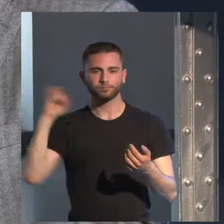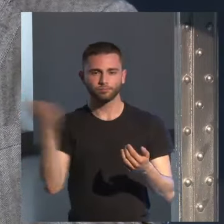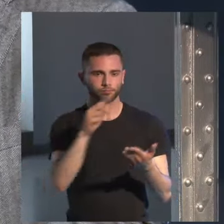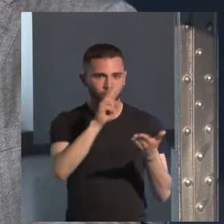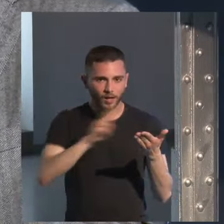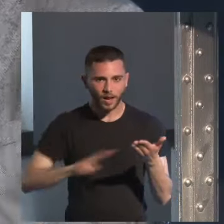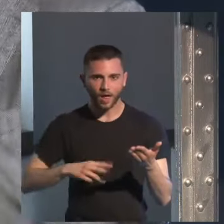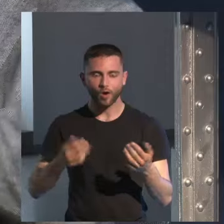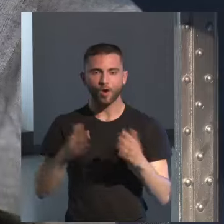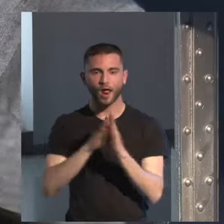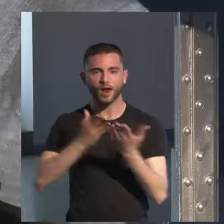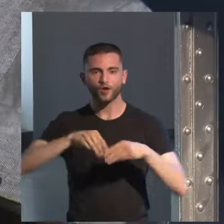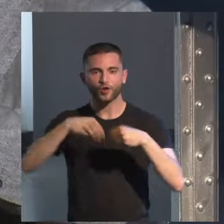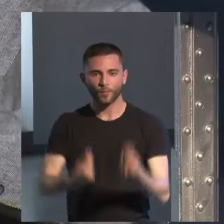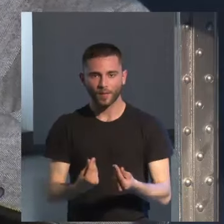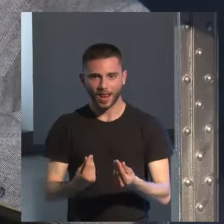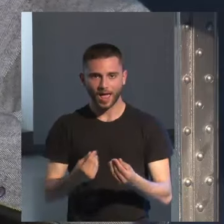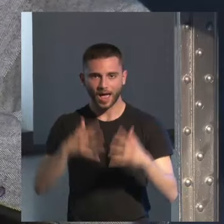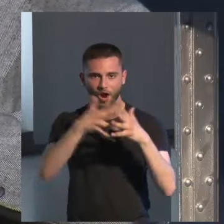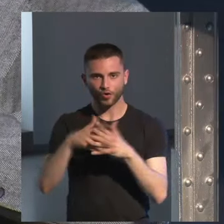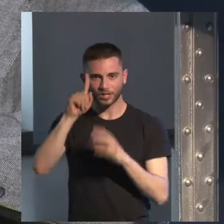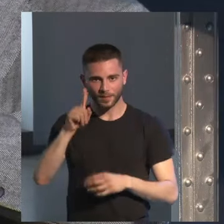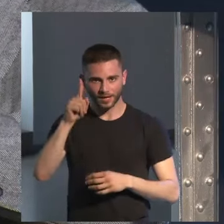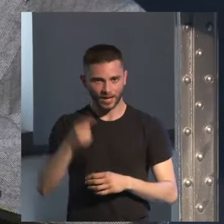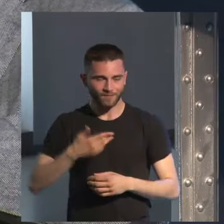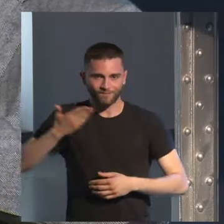norteamericana para mí ha sido fundamental como